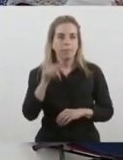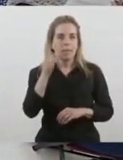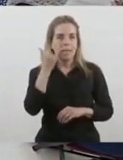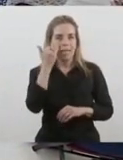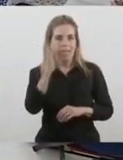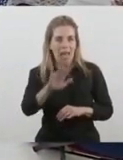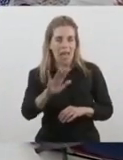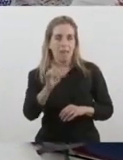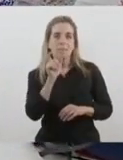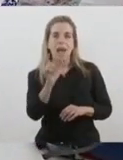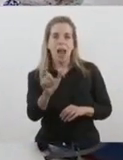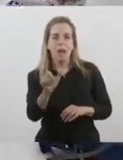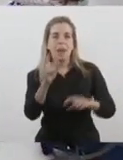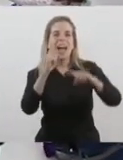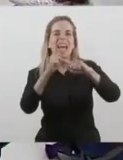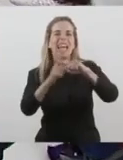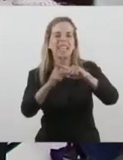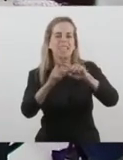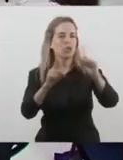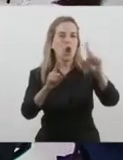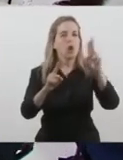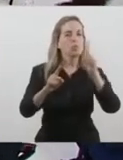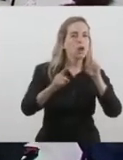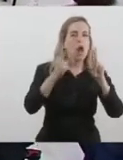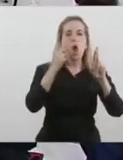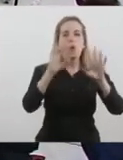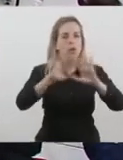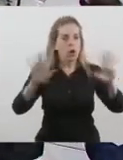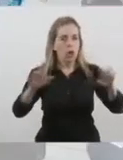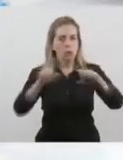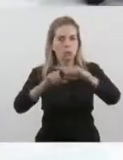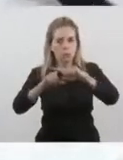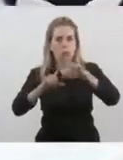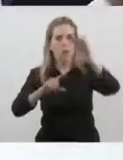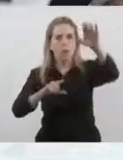Vamos a convocar a continuación a Valentina Machado.